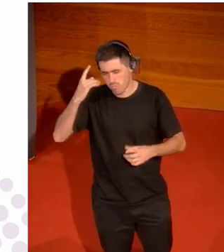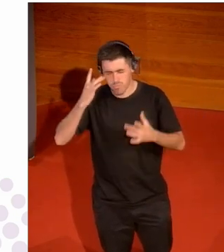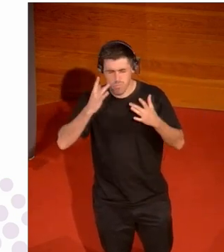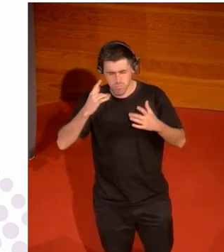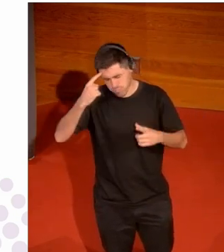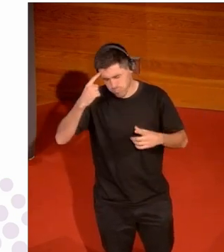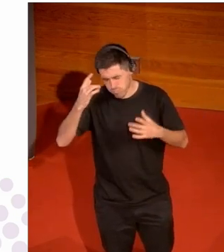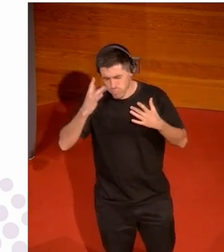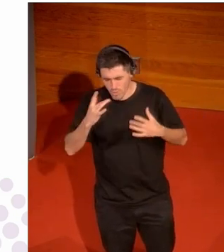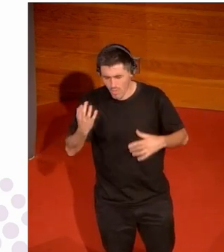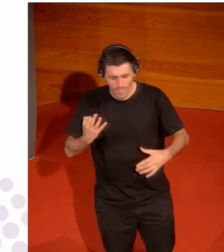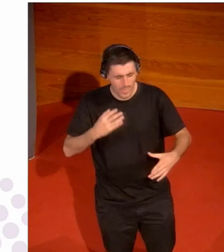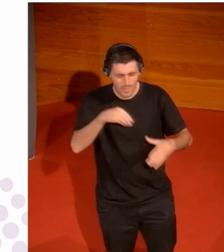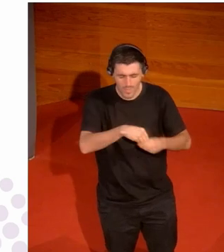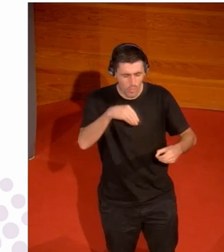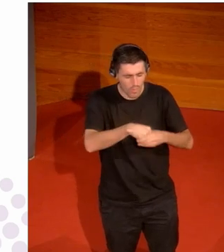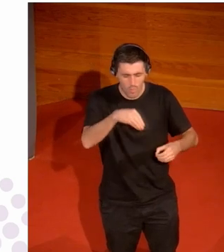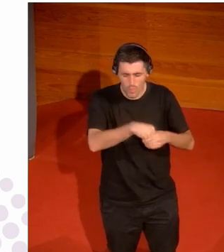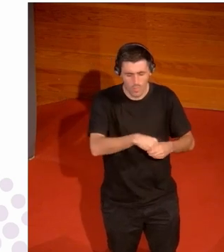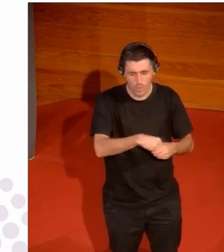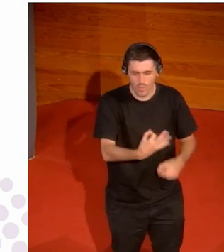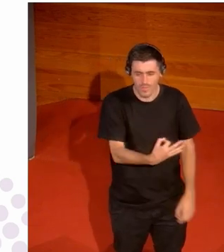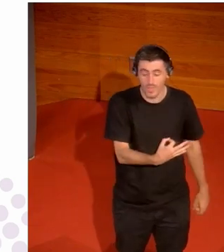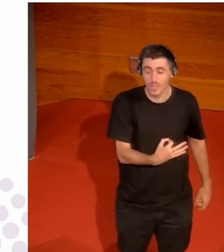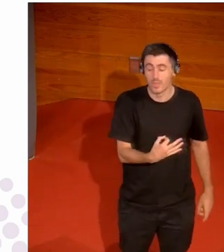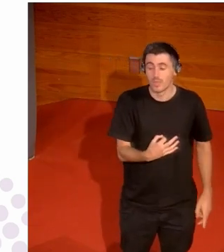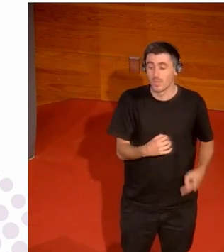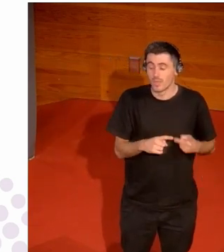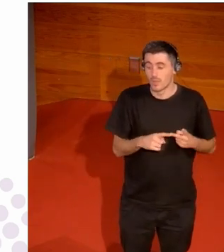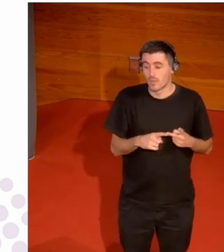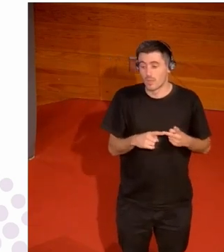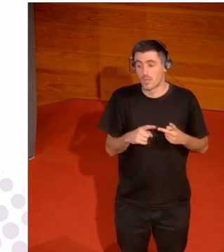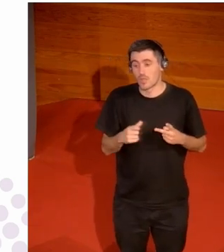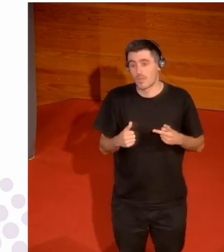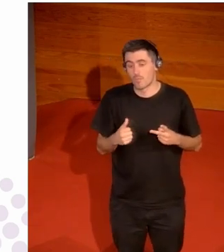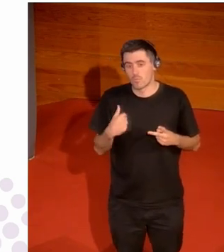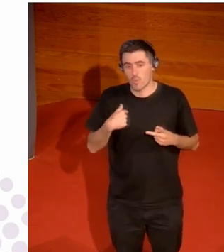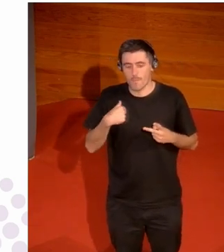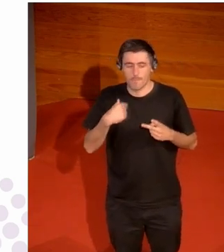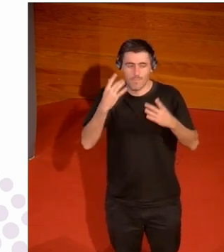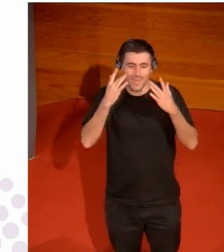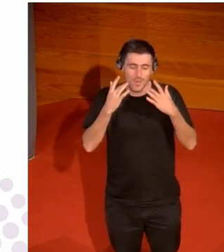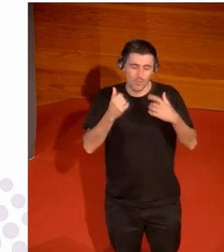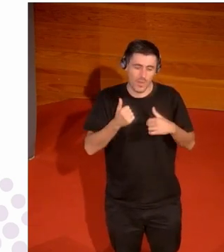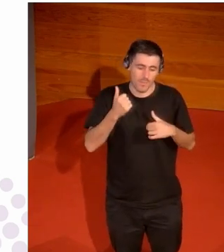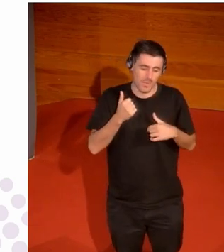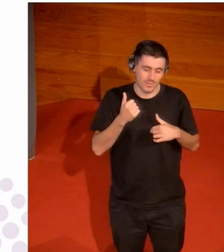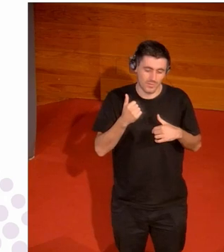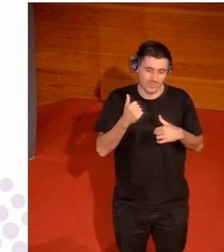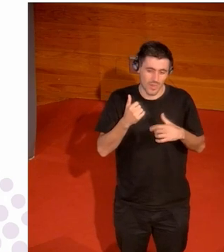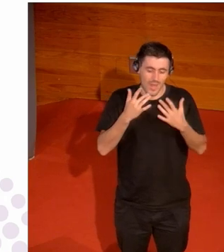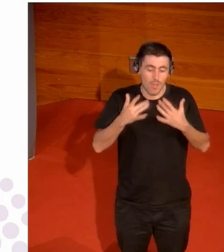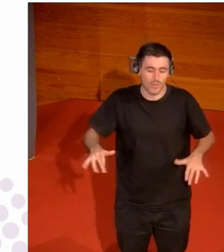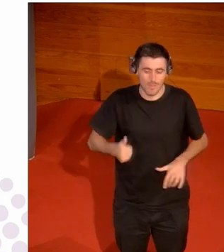que tienen que estar tienen que estar tienen que estar y luego los que los que no somos tan hooligans yo no soy tan hooligan porque no lo soy